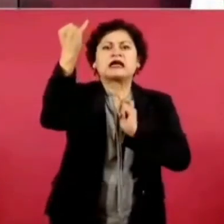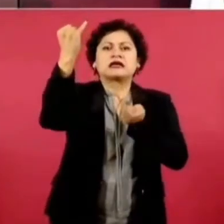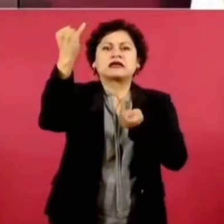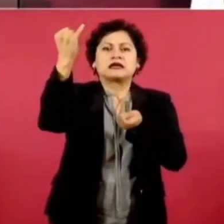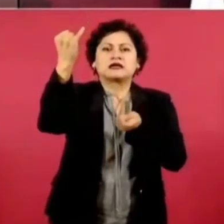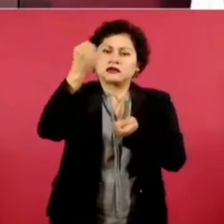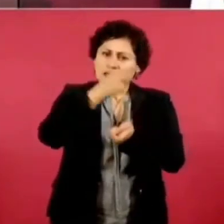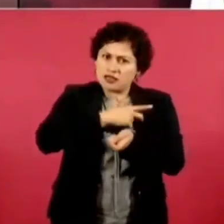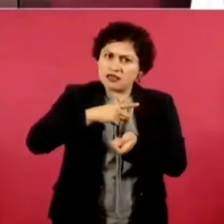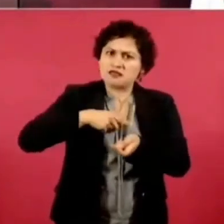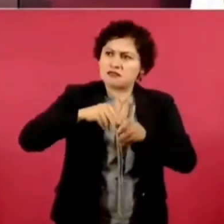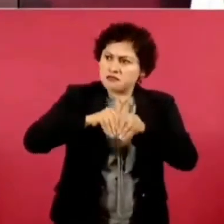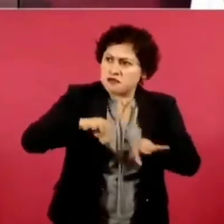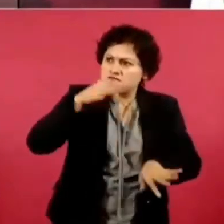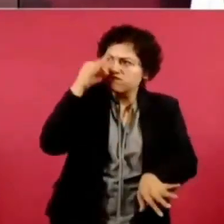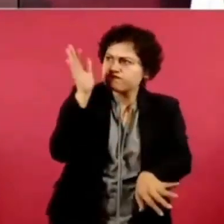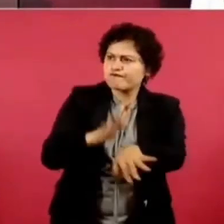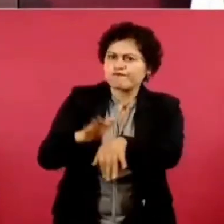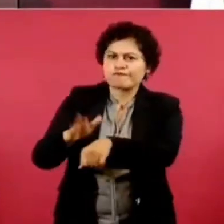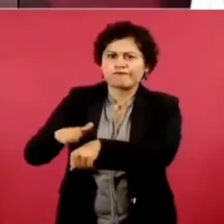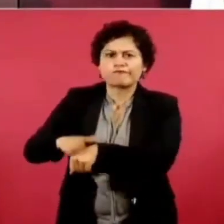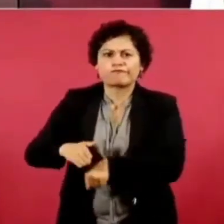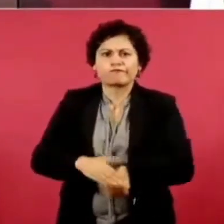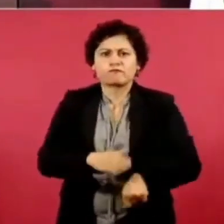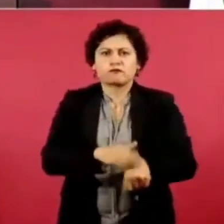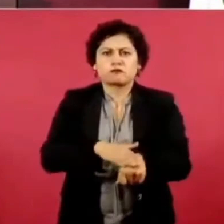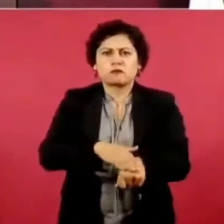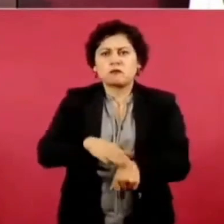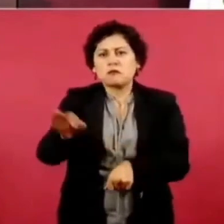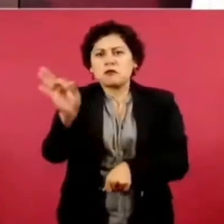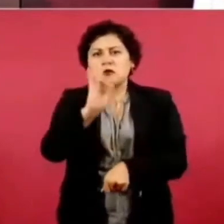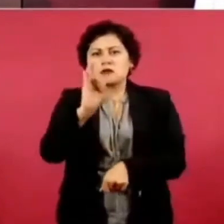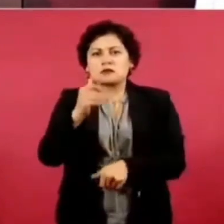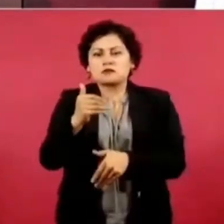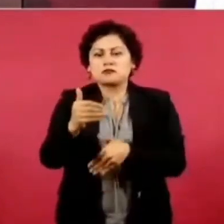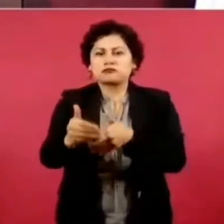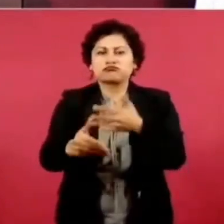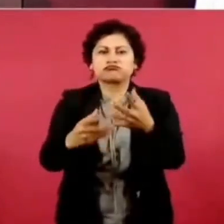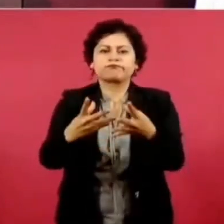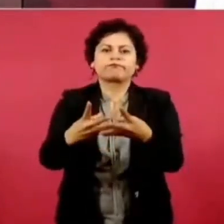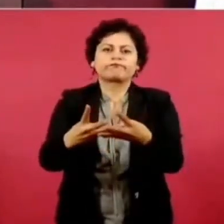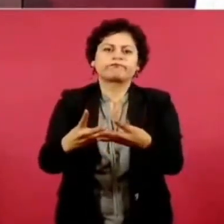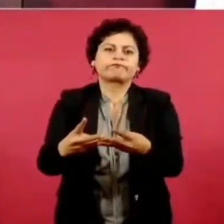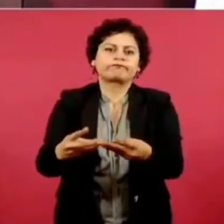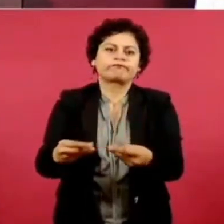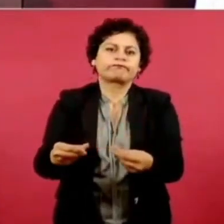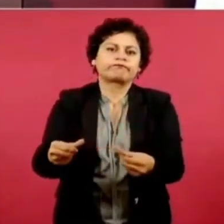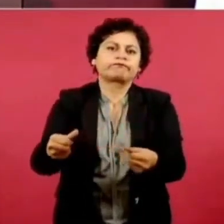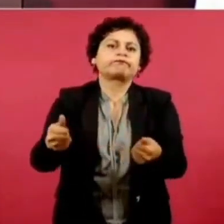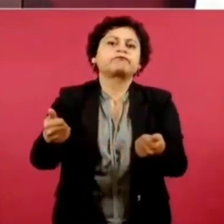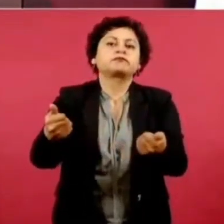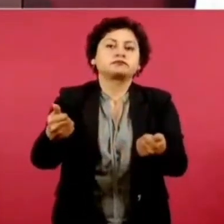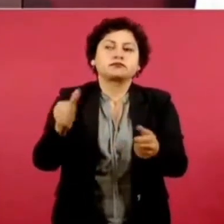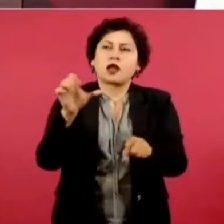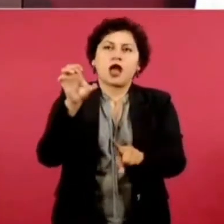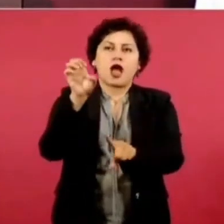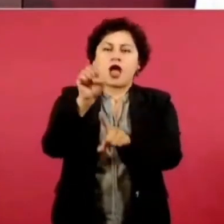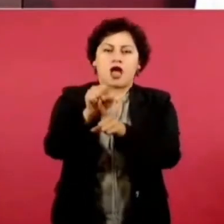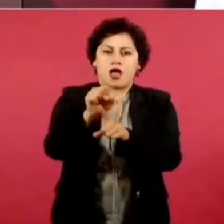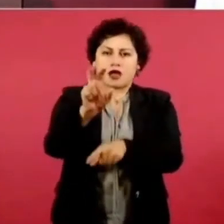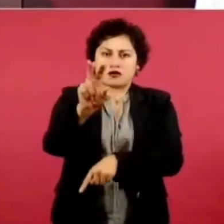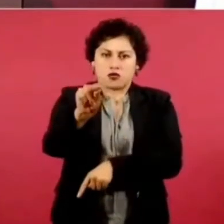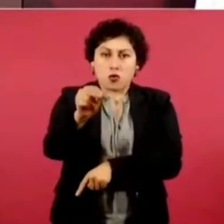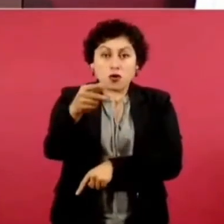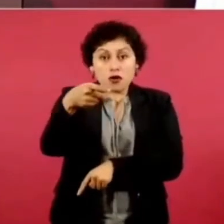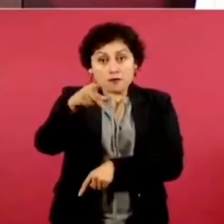pero esas ideas se mantienen y se dan